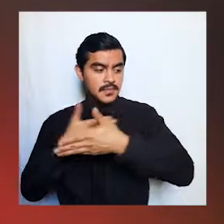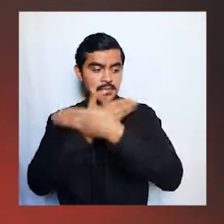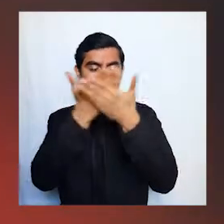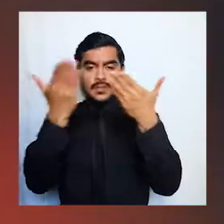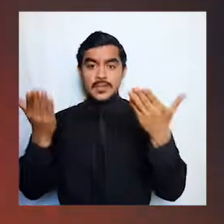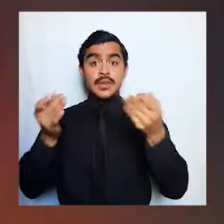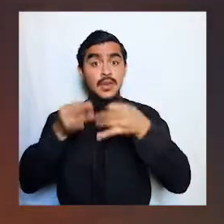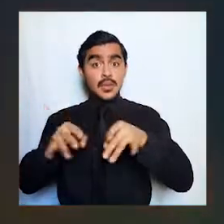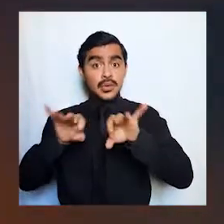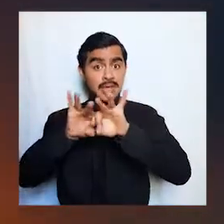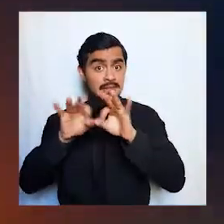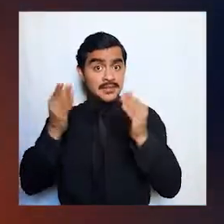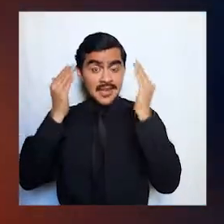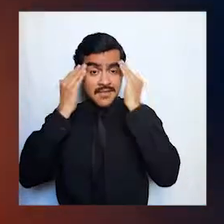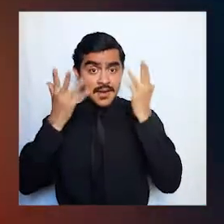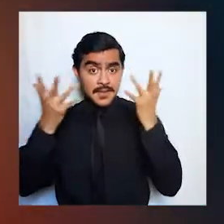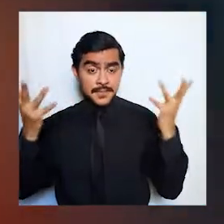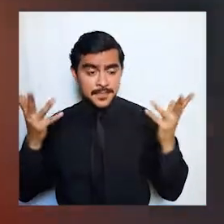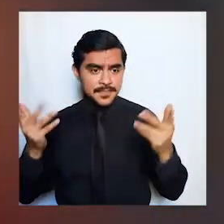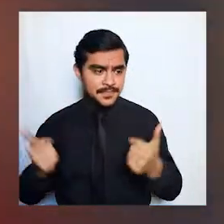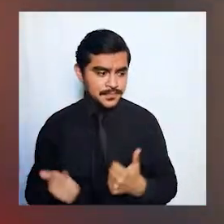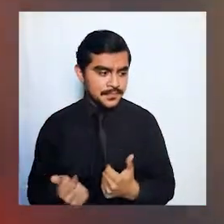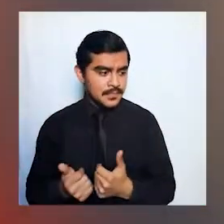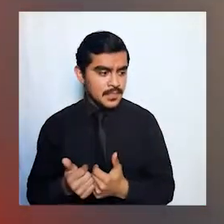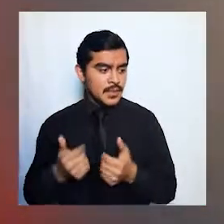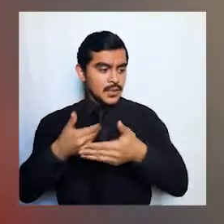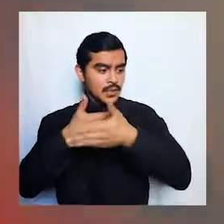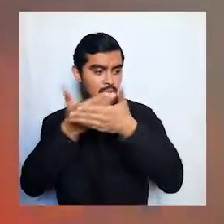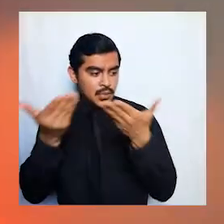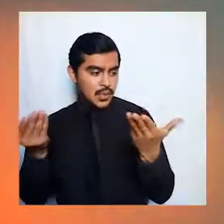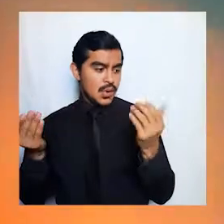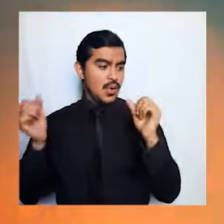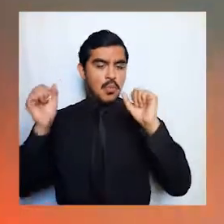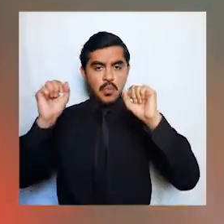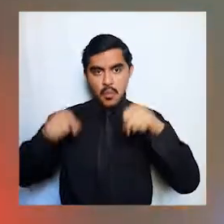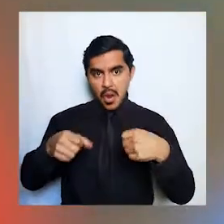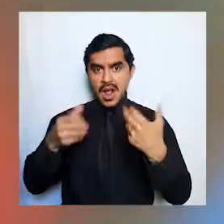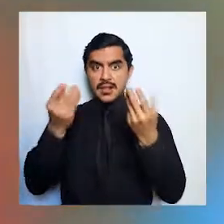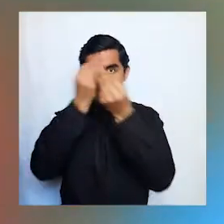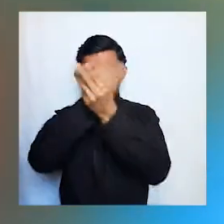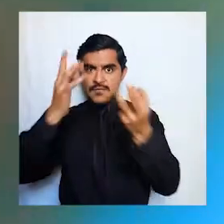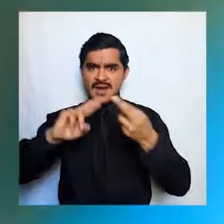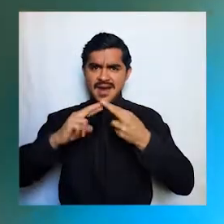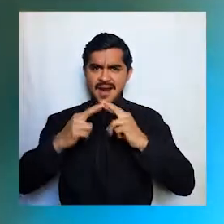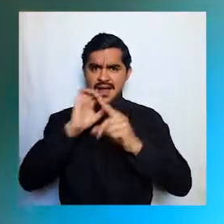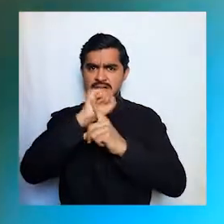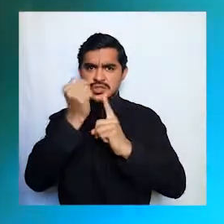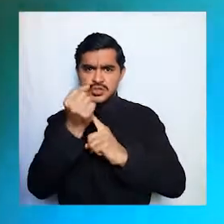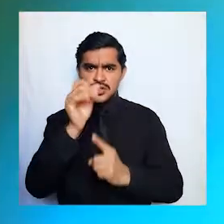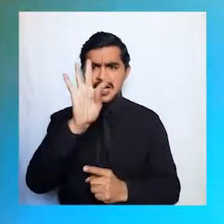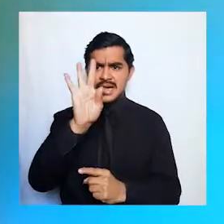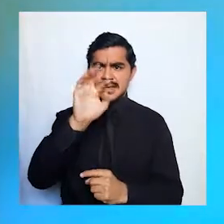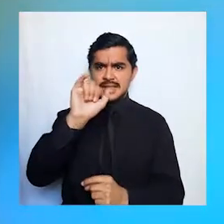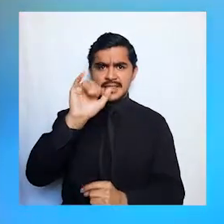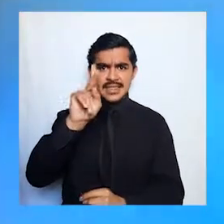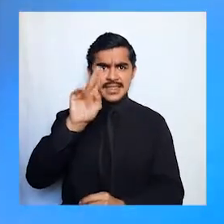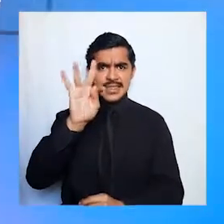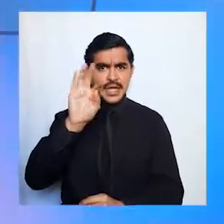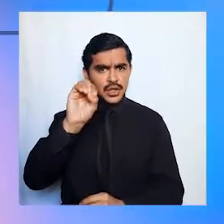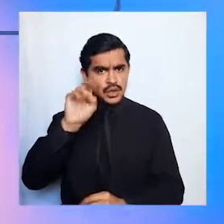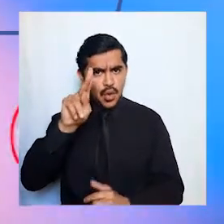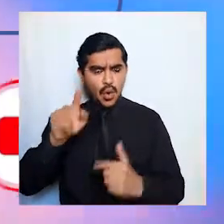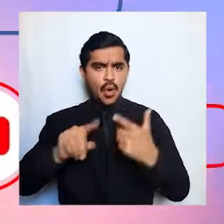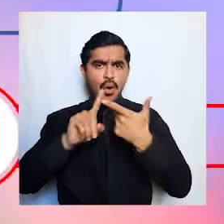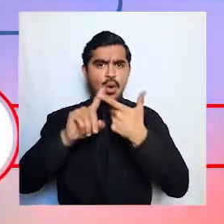saber en qué redes sociales quieres compartir todos sus talentos digamos puede ser en tiktok puede ser en instagram puede ser en facebook en youtube